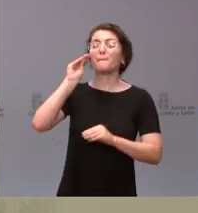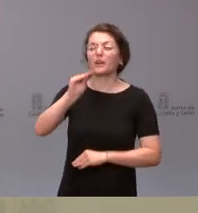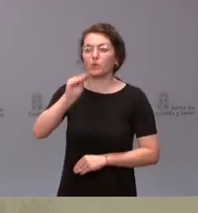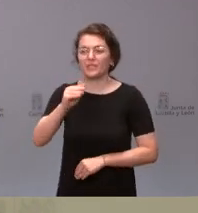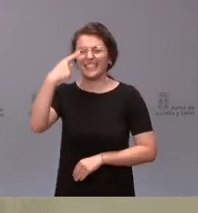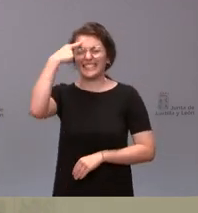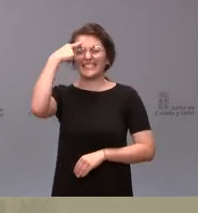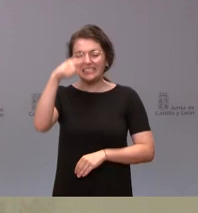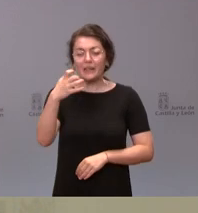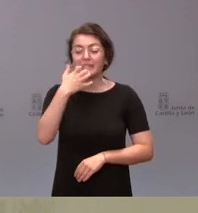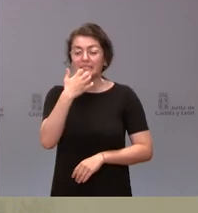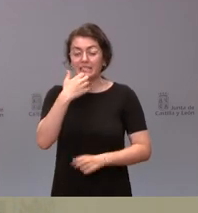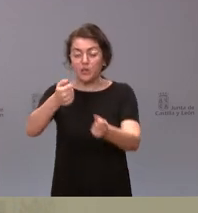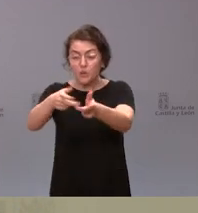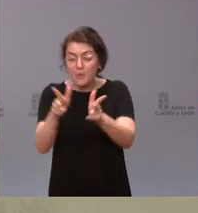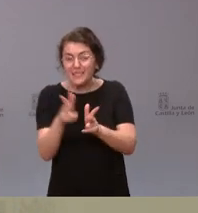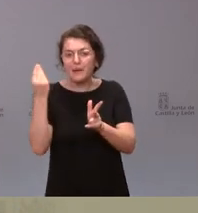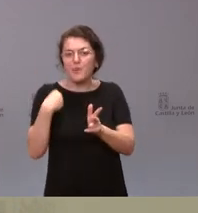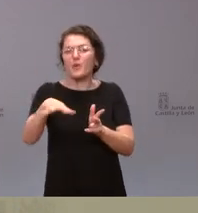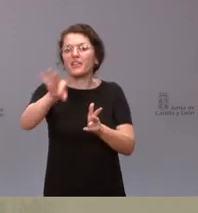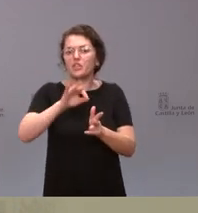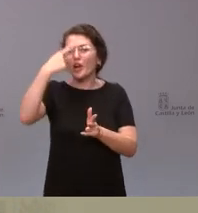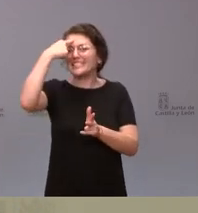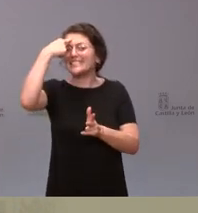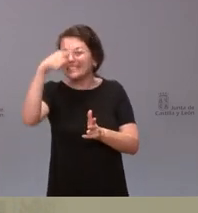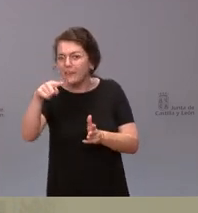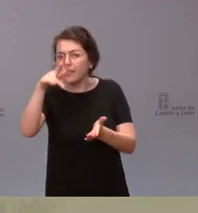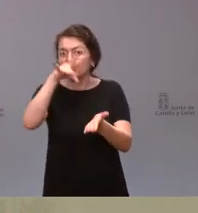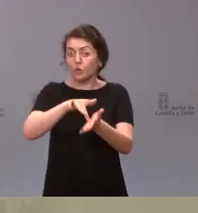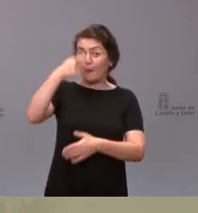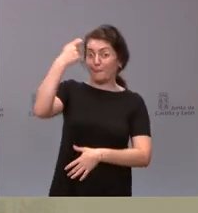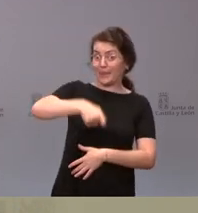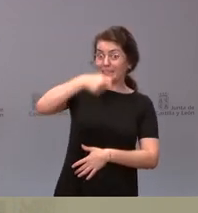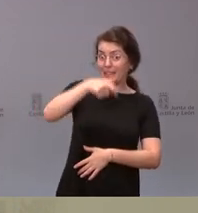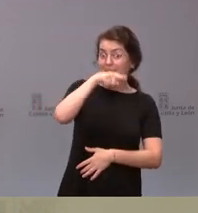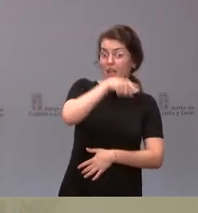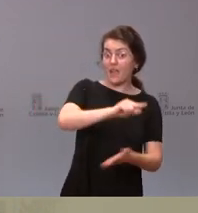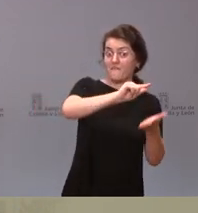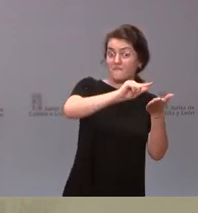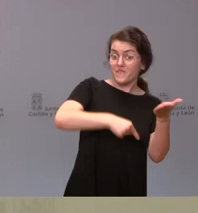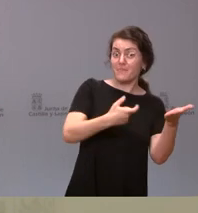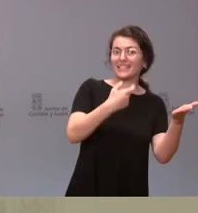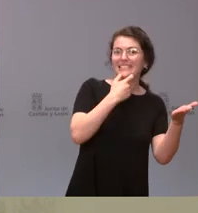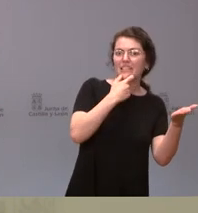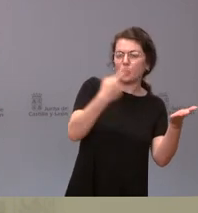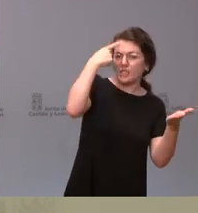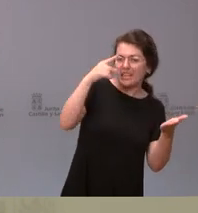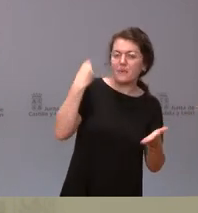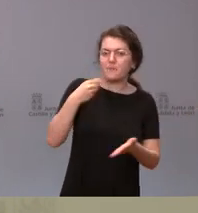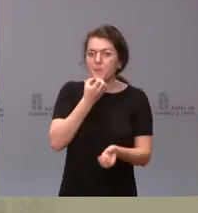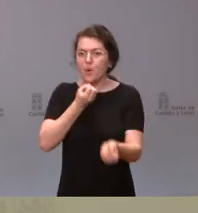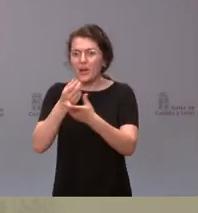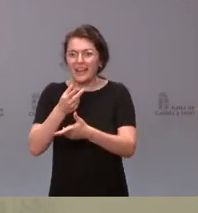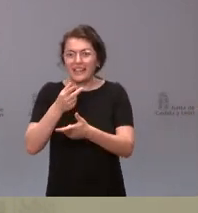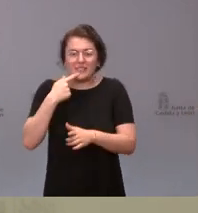iba a comunicar en una rueda de prensa a esta decisión? ¿Lo sabían mientras estaba el presidente en la firma de Siro? Esa es mi